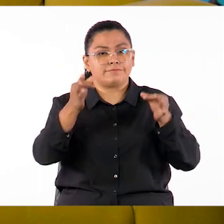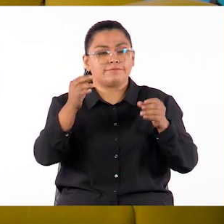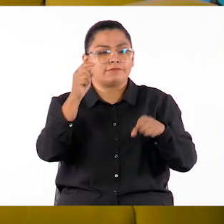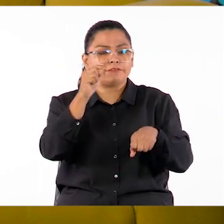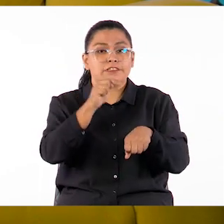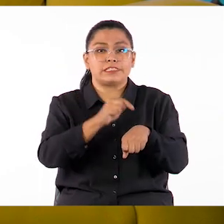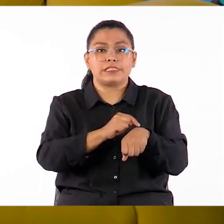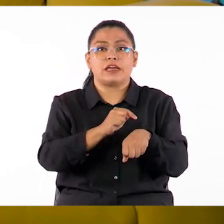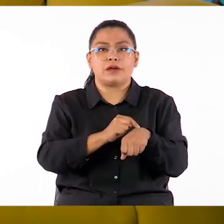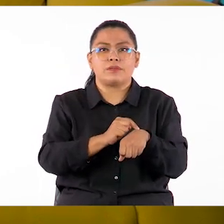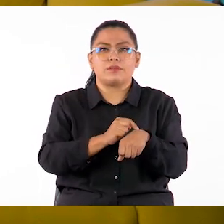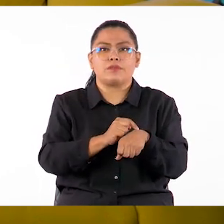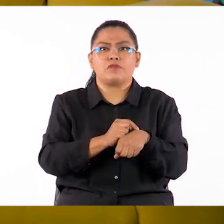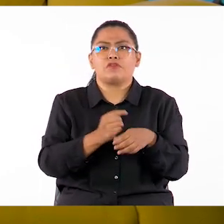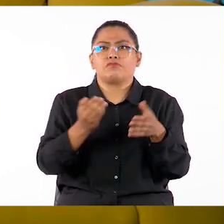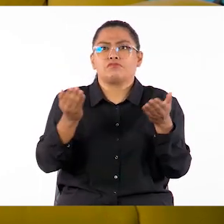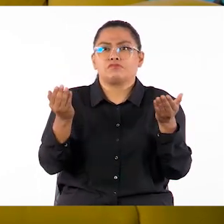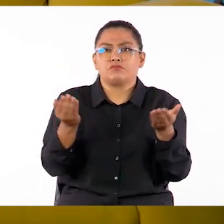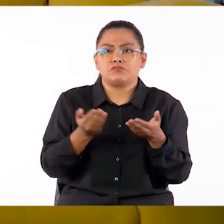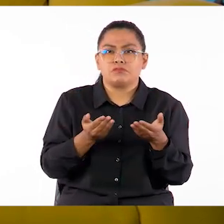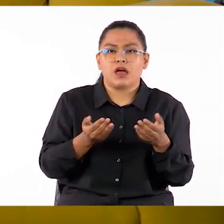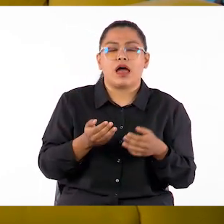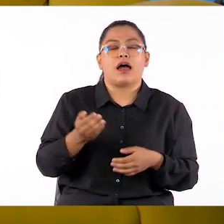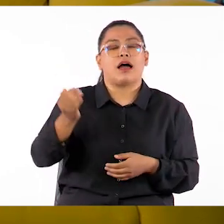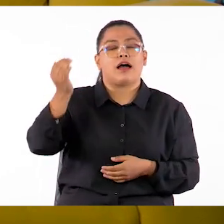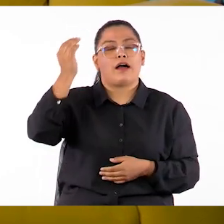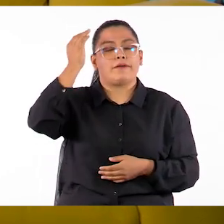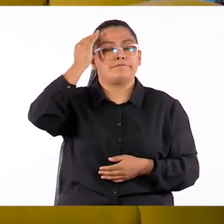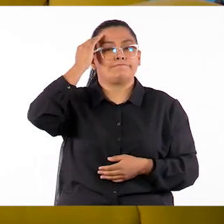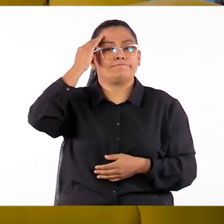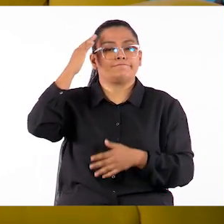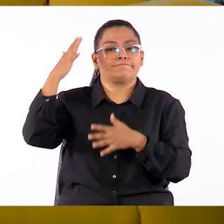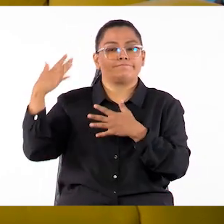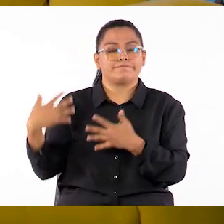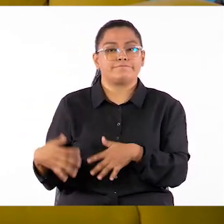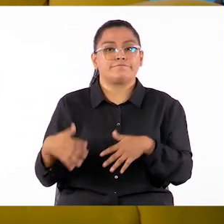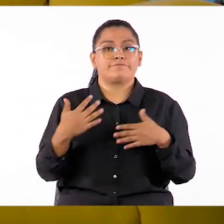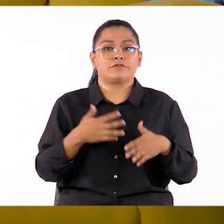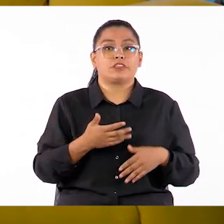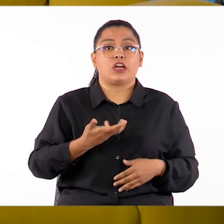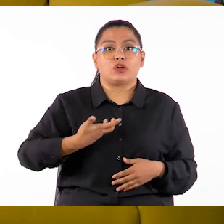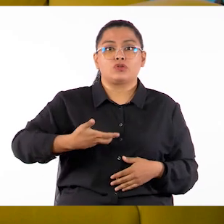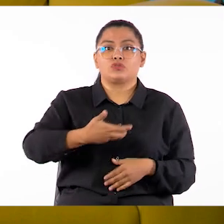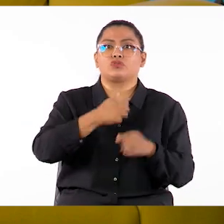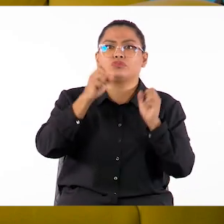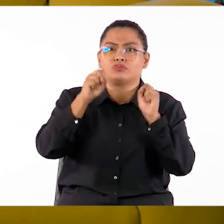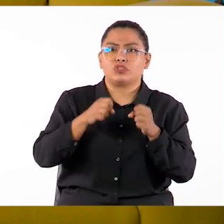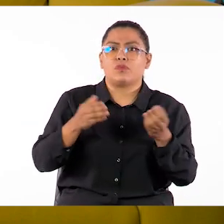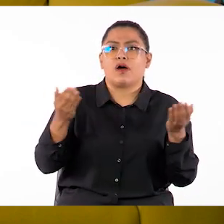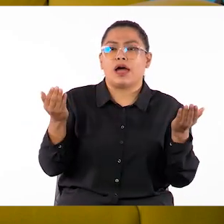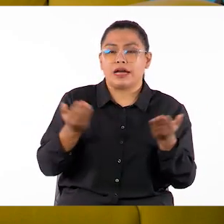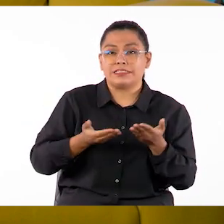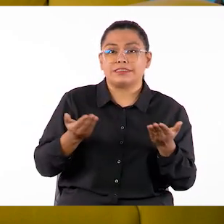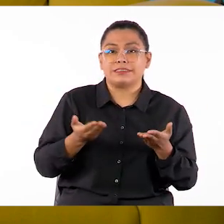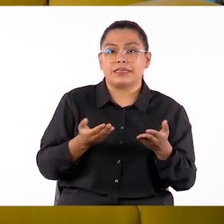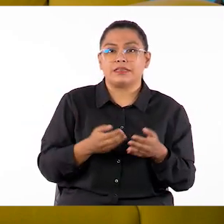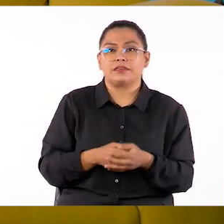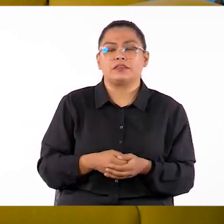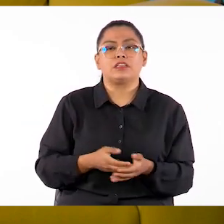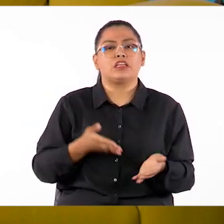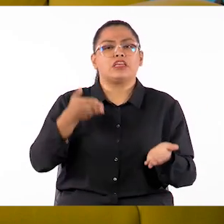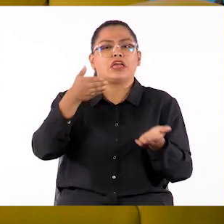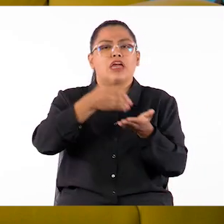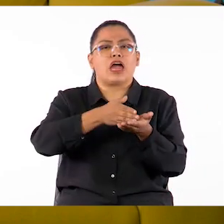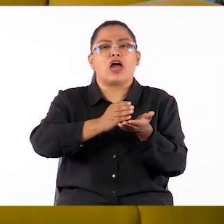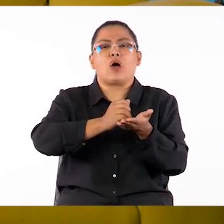sincrónico nos brinda pistas del tipo de actividades que podemos realizar. Un sincrónico tiene diferentes partes